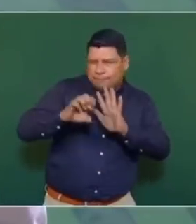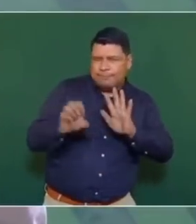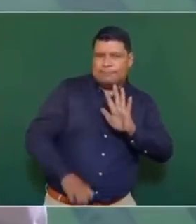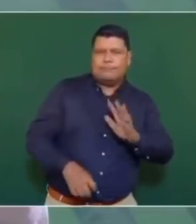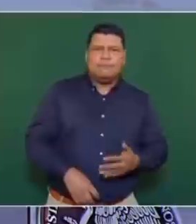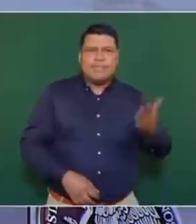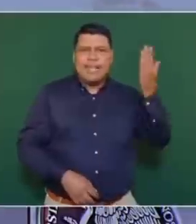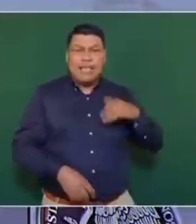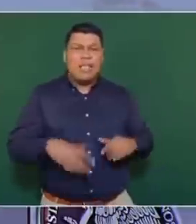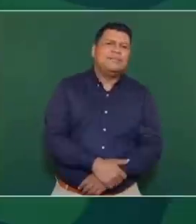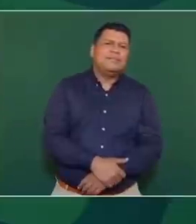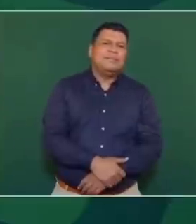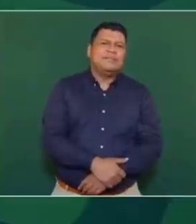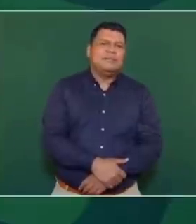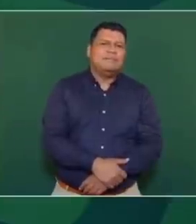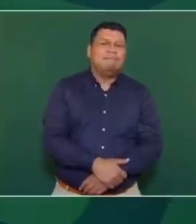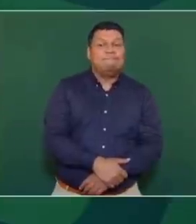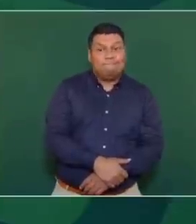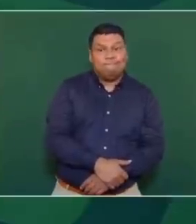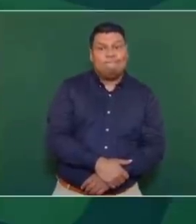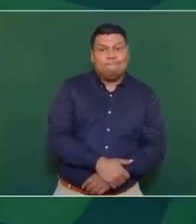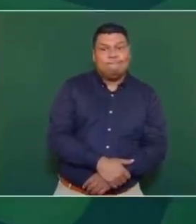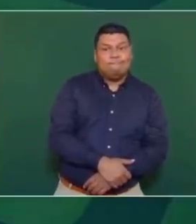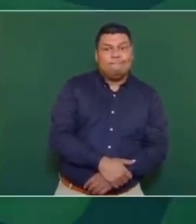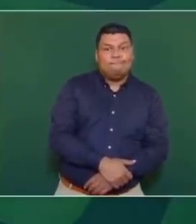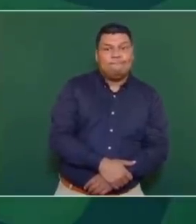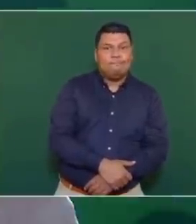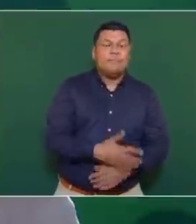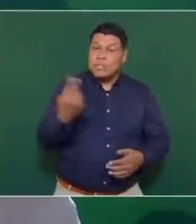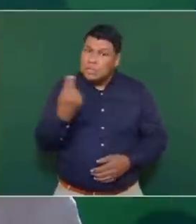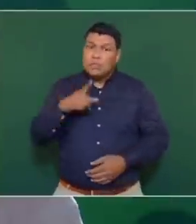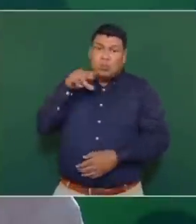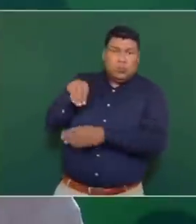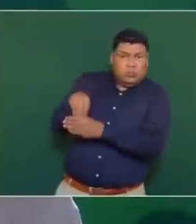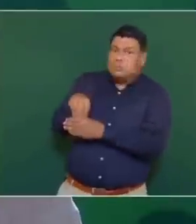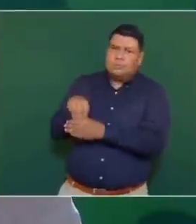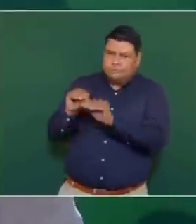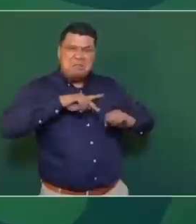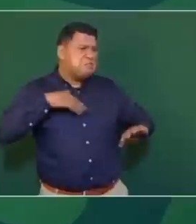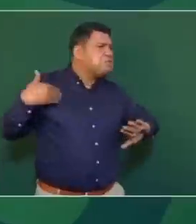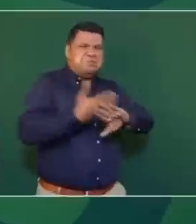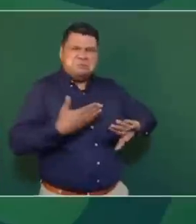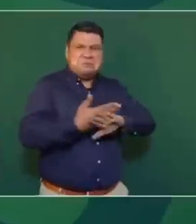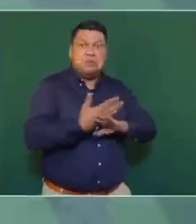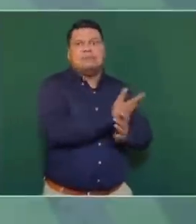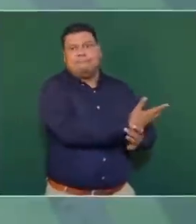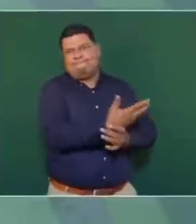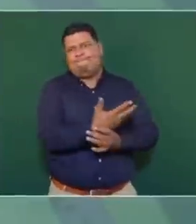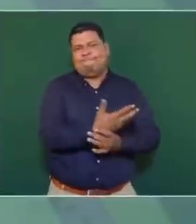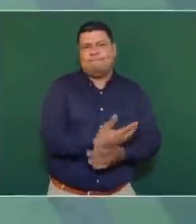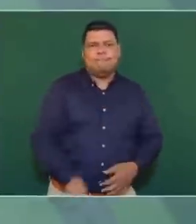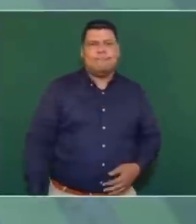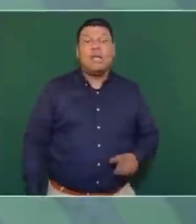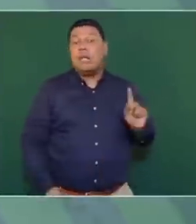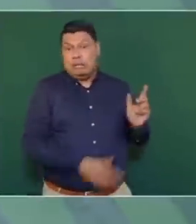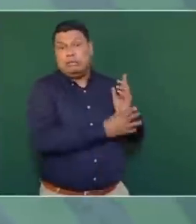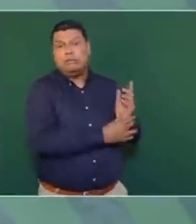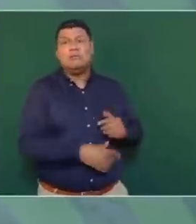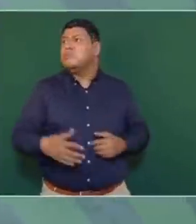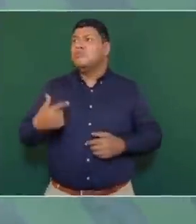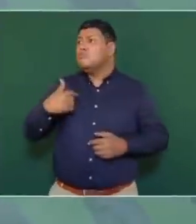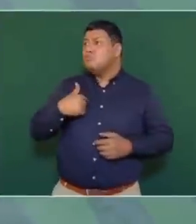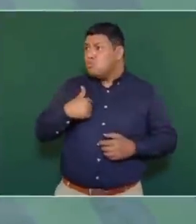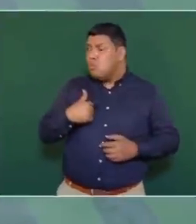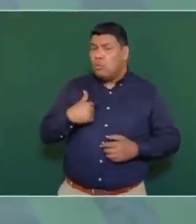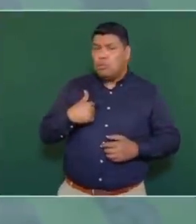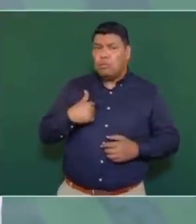la llamada reforma energética? Pero sí sería bueno que se transparente todo, todo, todo. Fíjense lo que dice que no quiero